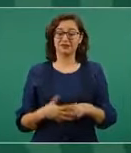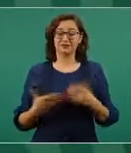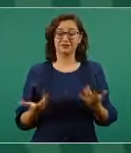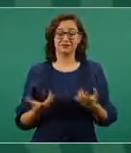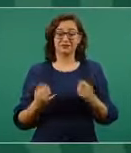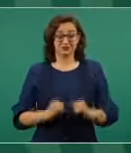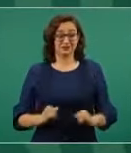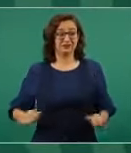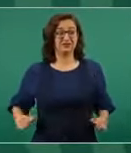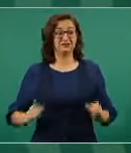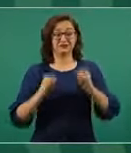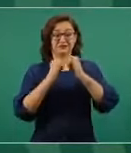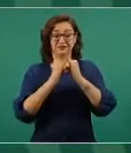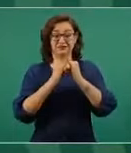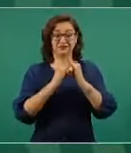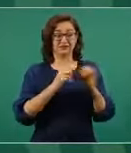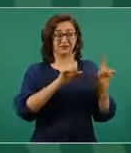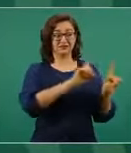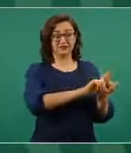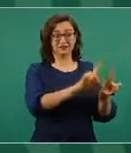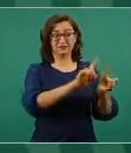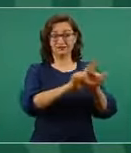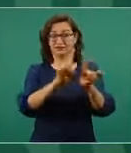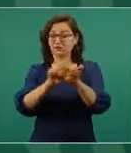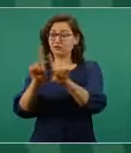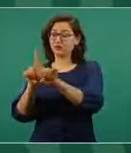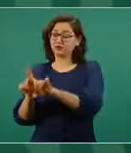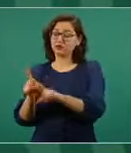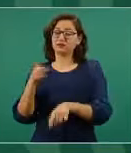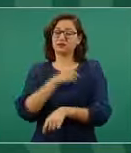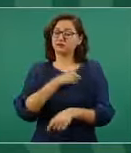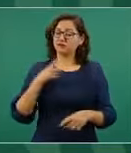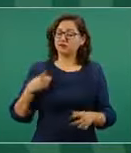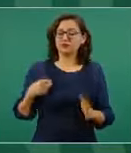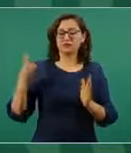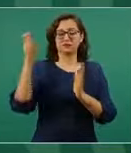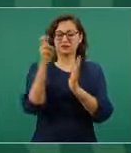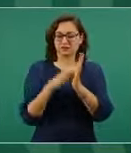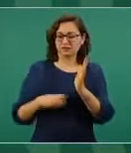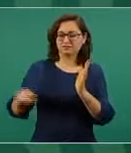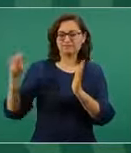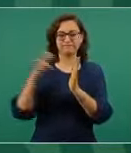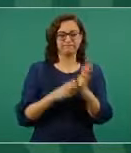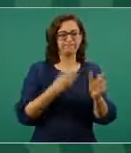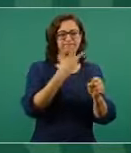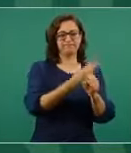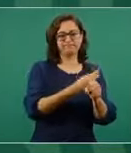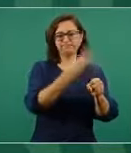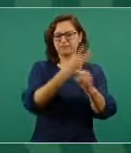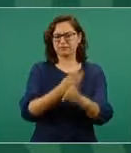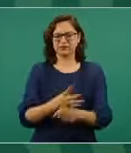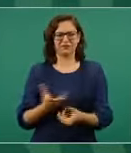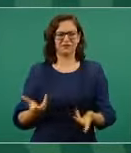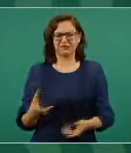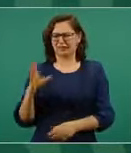el quitar todos esos organismos